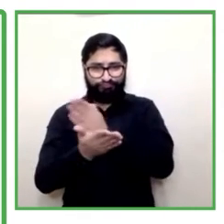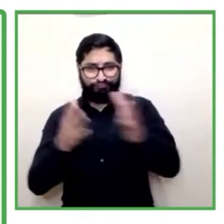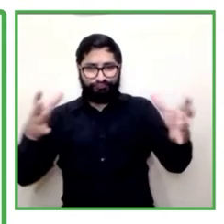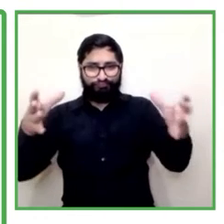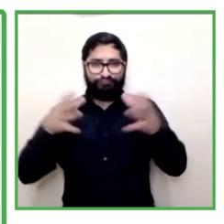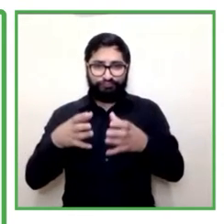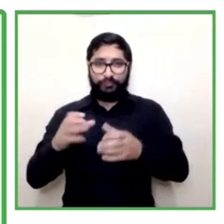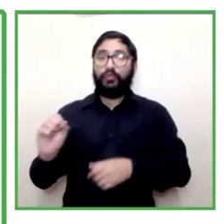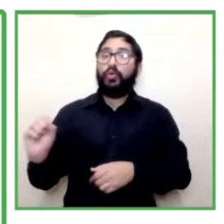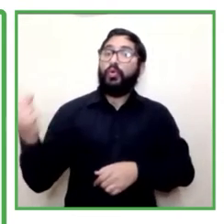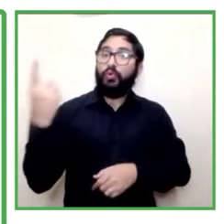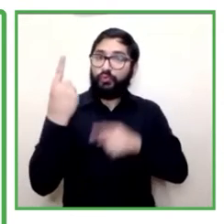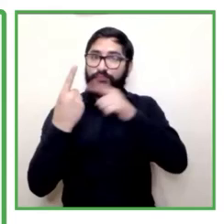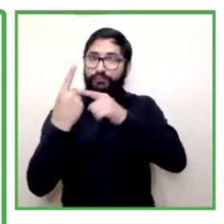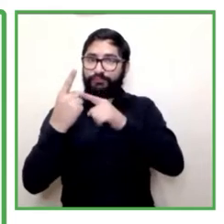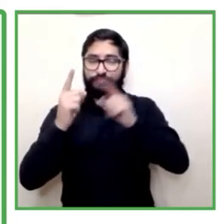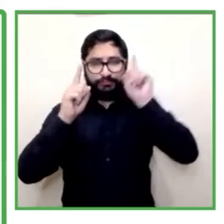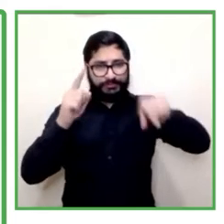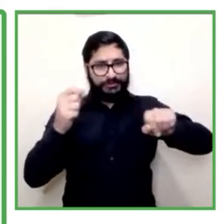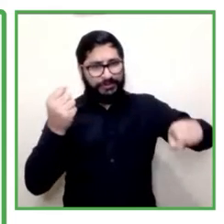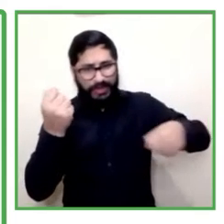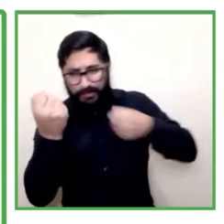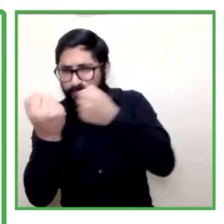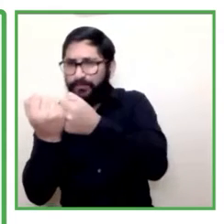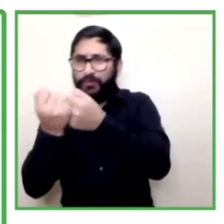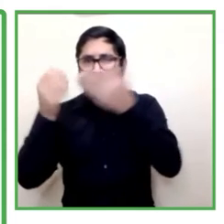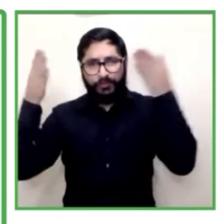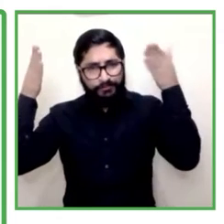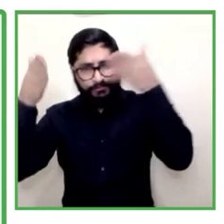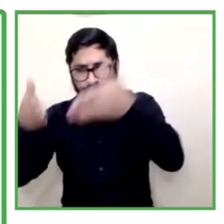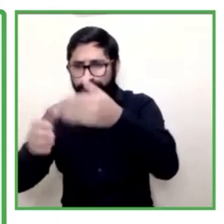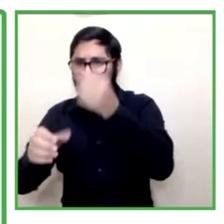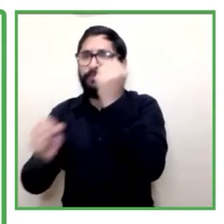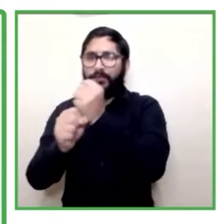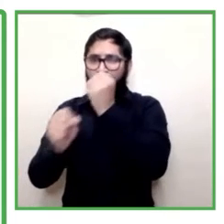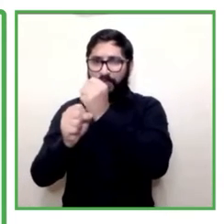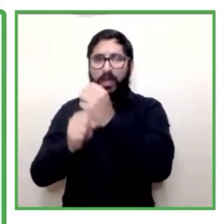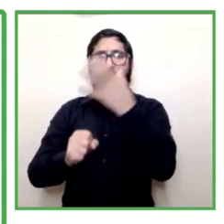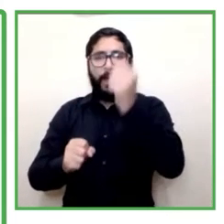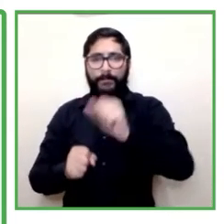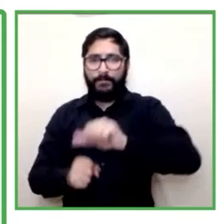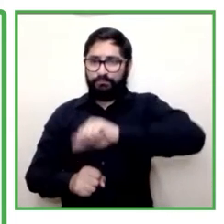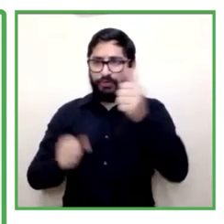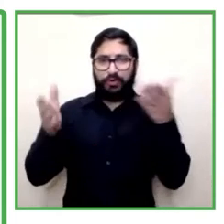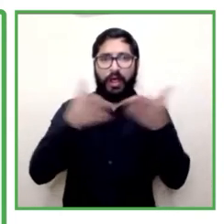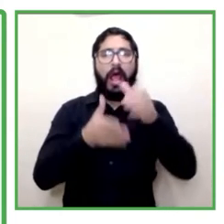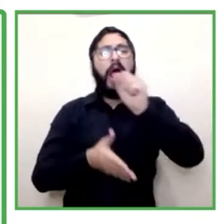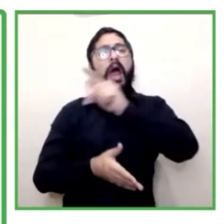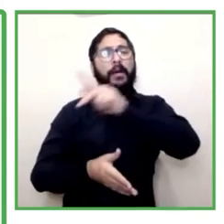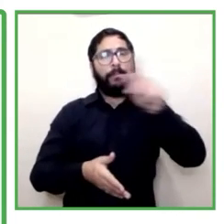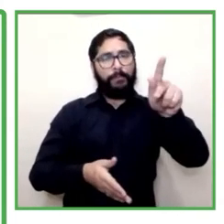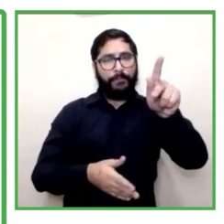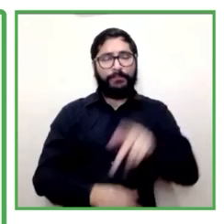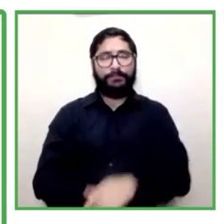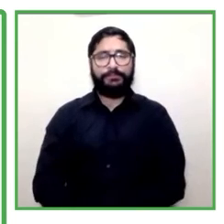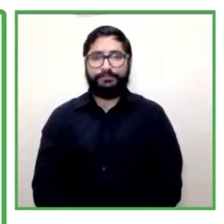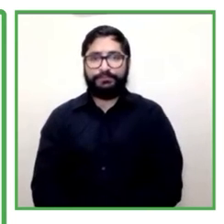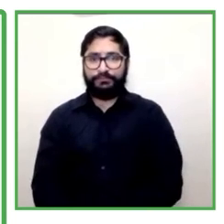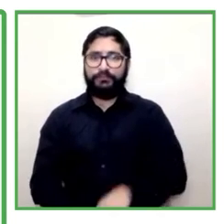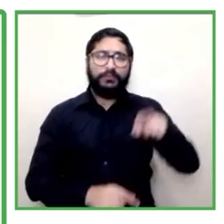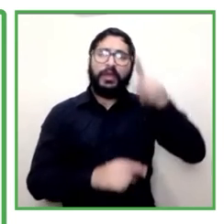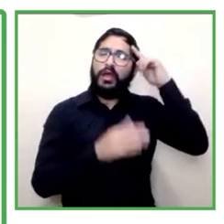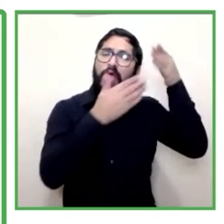búsqueda de empleo. Hay un aplicativo de intermediación laboral donde tanto los buscadores de empleo como el empresario